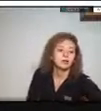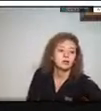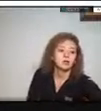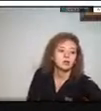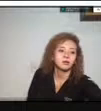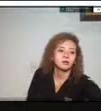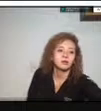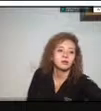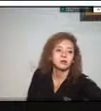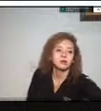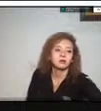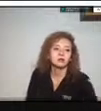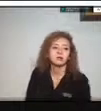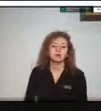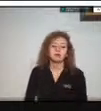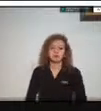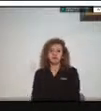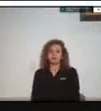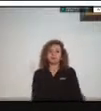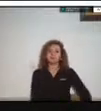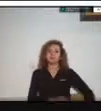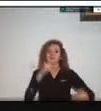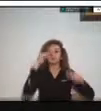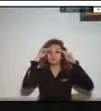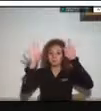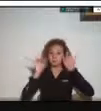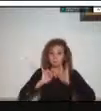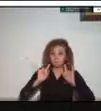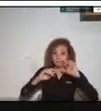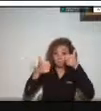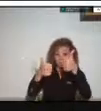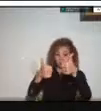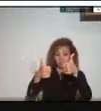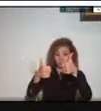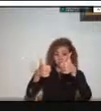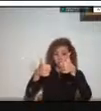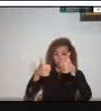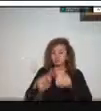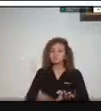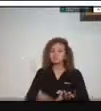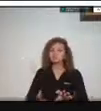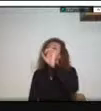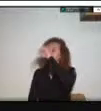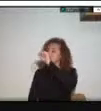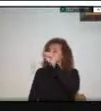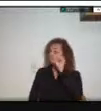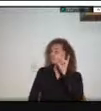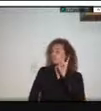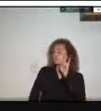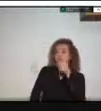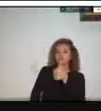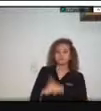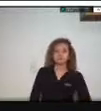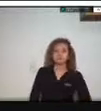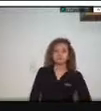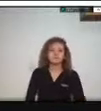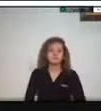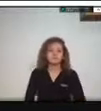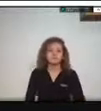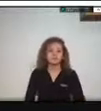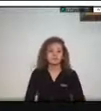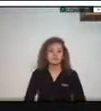hola ¿me escuchan ahí? sí señor hola bueno pues buenas tardes a todos